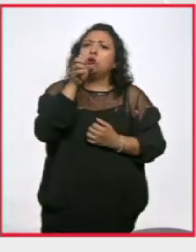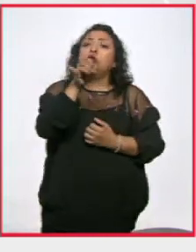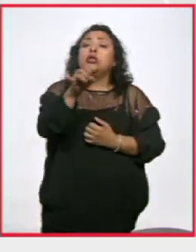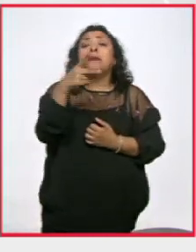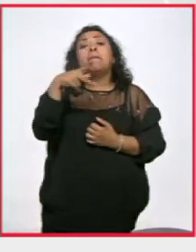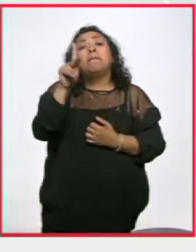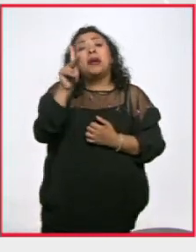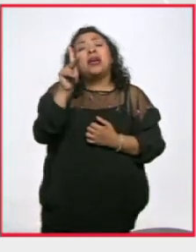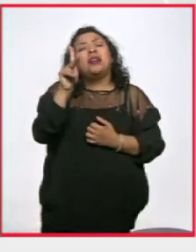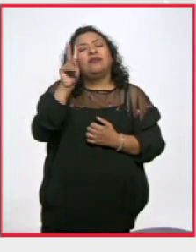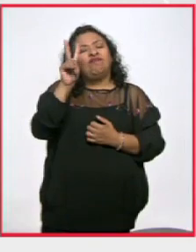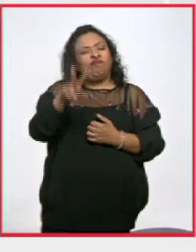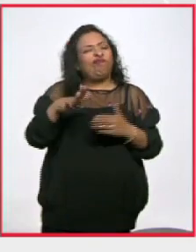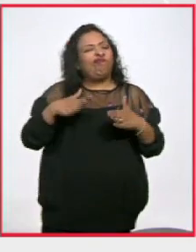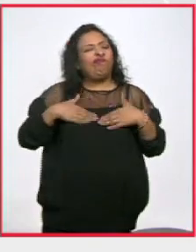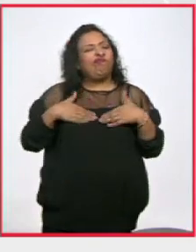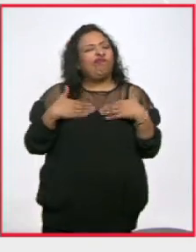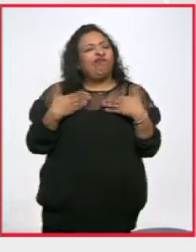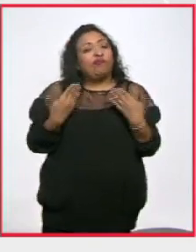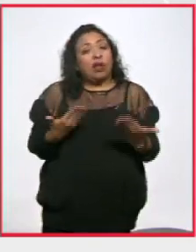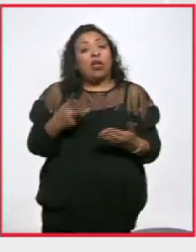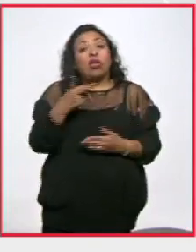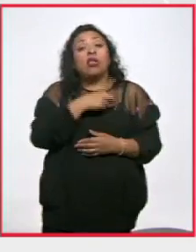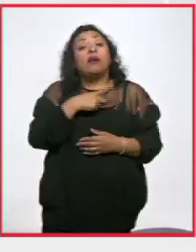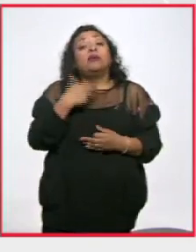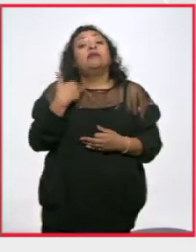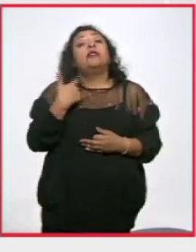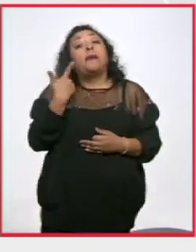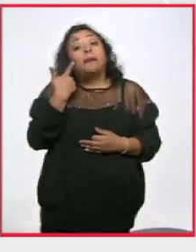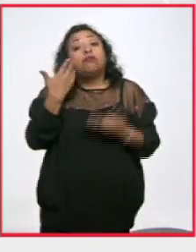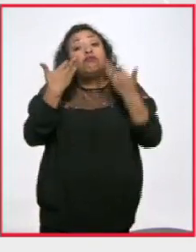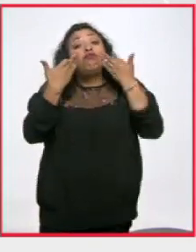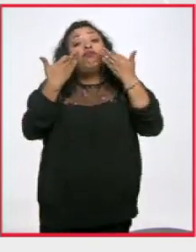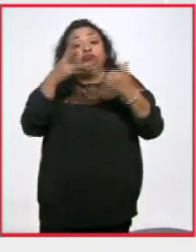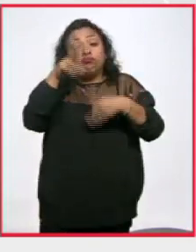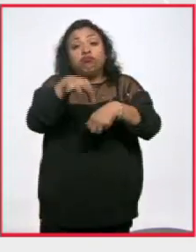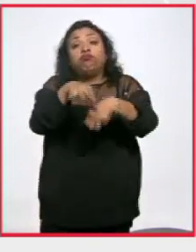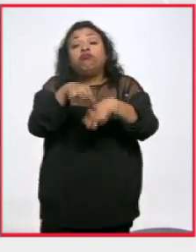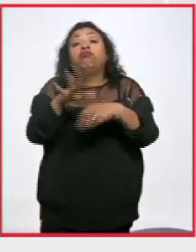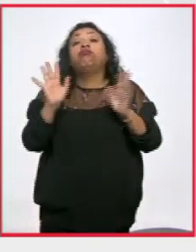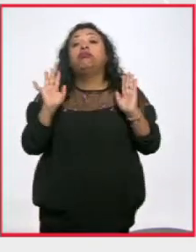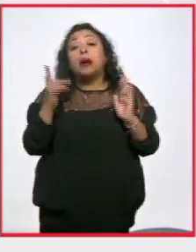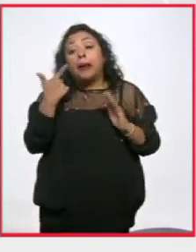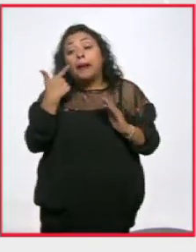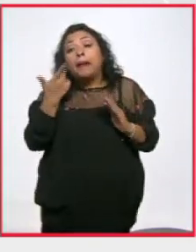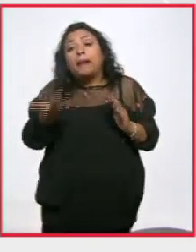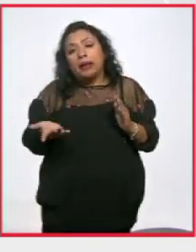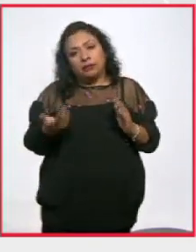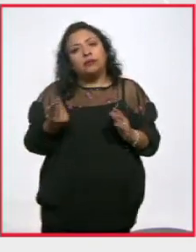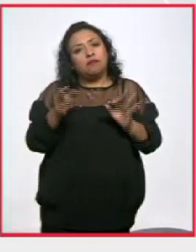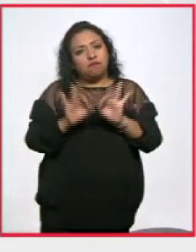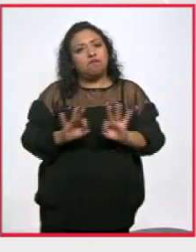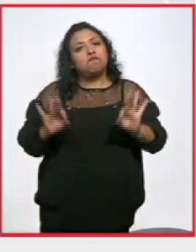que no confiamos hasta no ver los hechos que hablen por sí mismos.